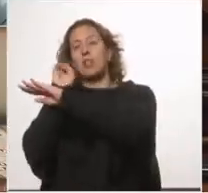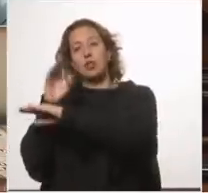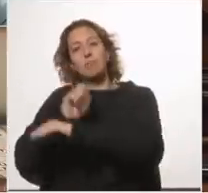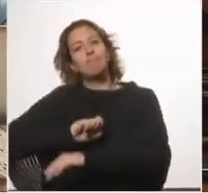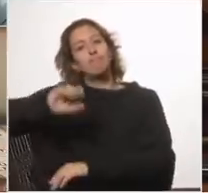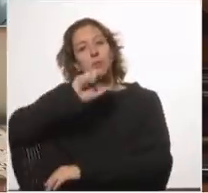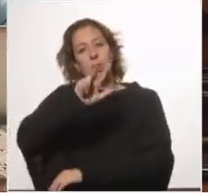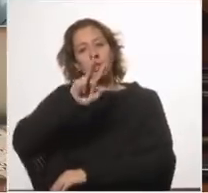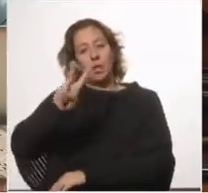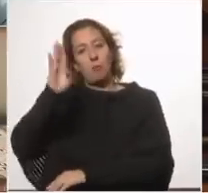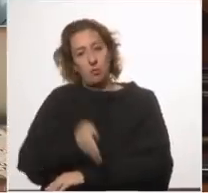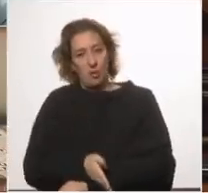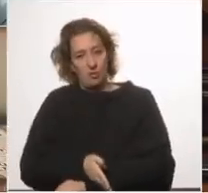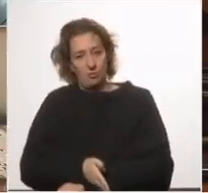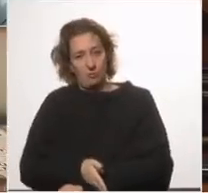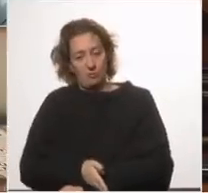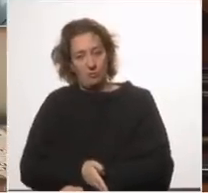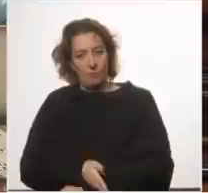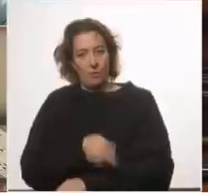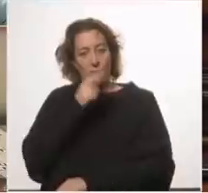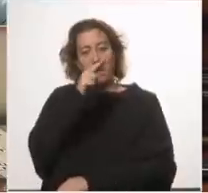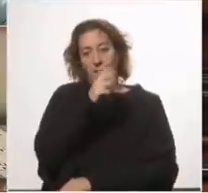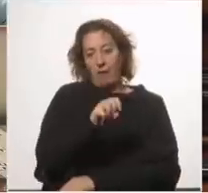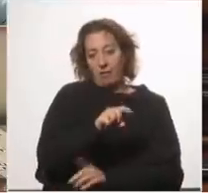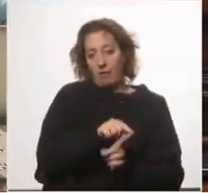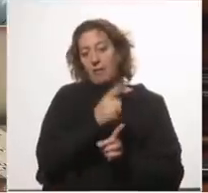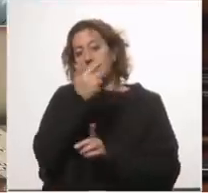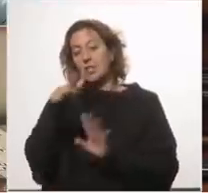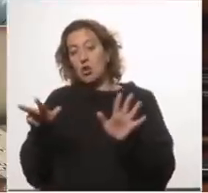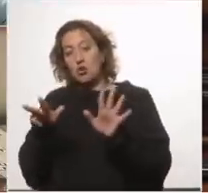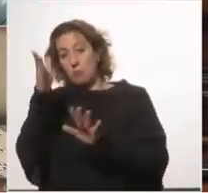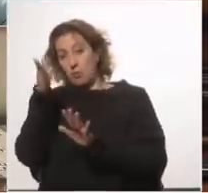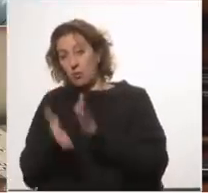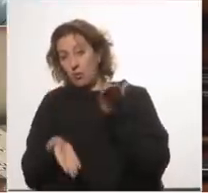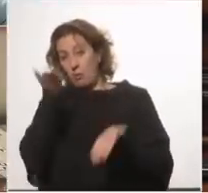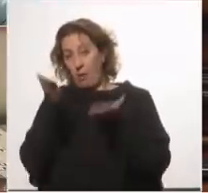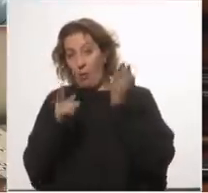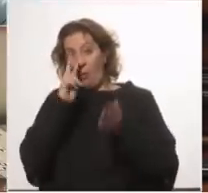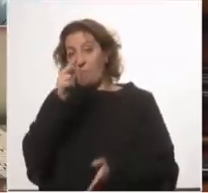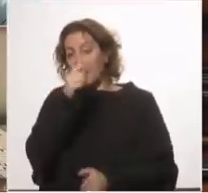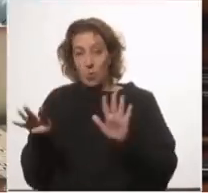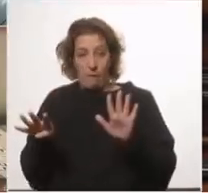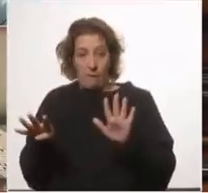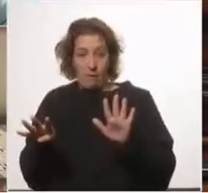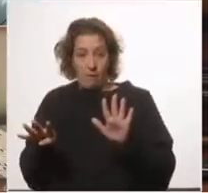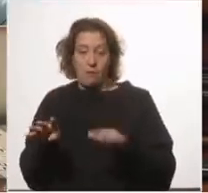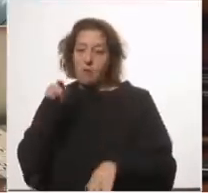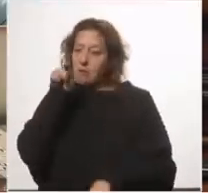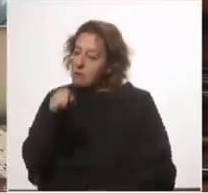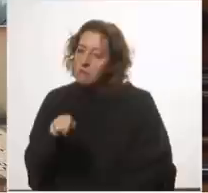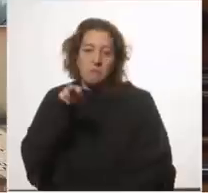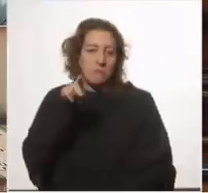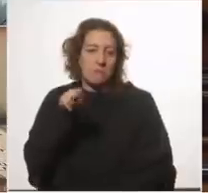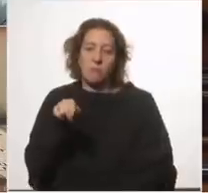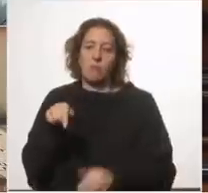% respecto al 2019, perdón, al 2020 y un 18% respecto al 2019. Esos mismos que hoy